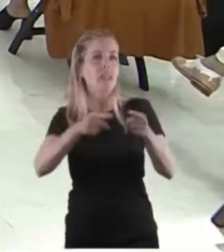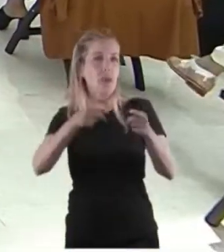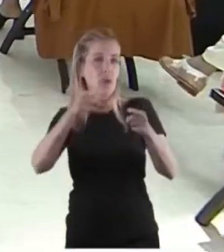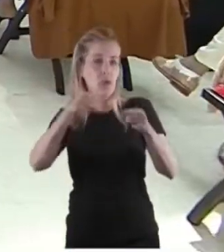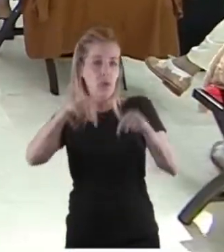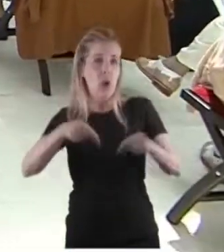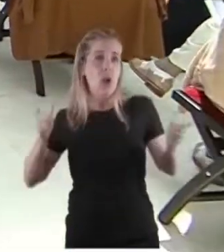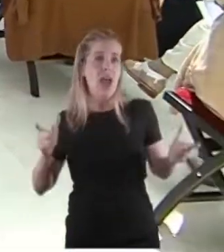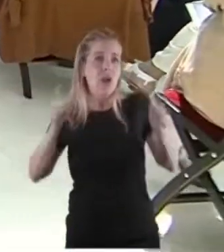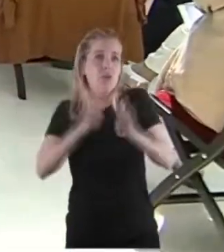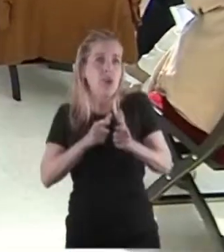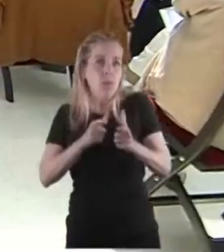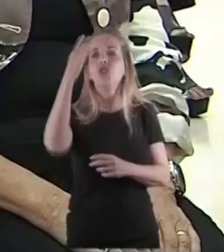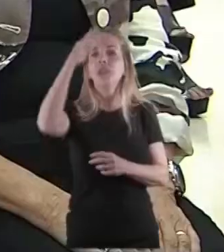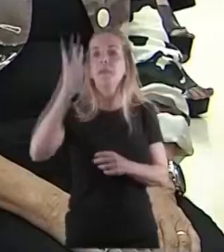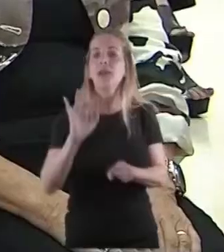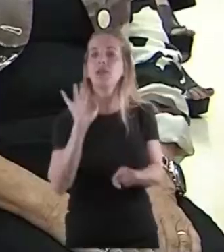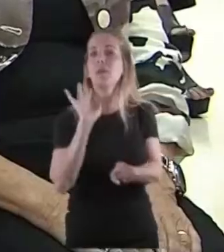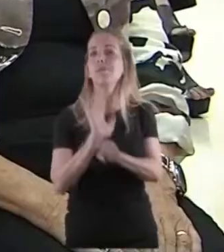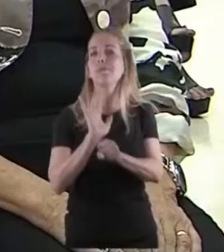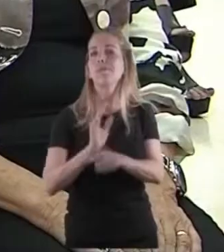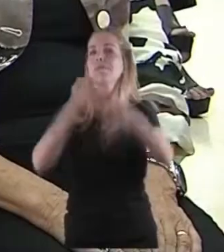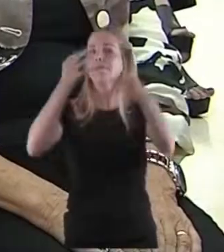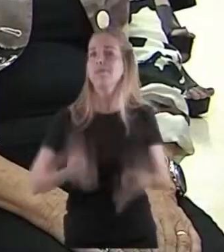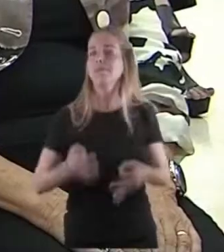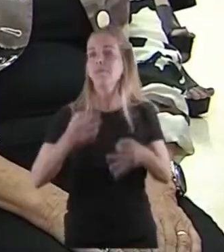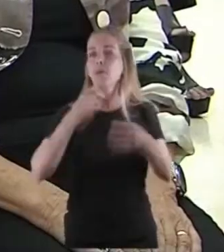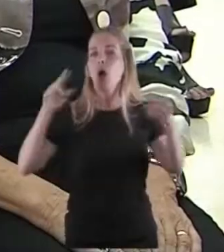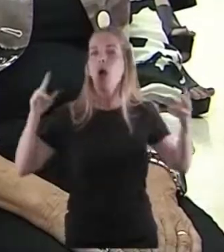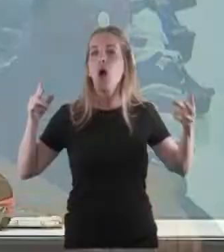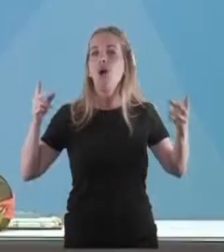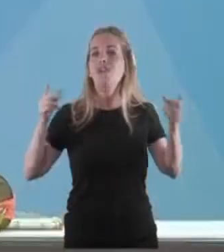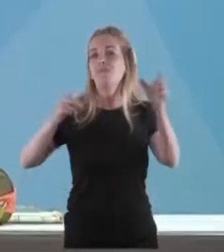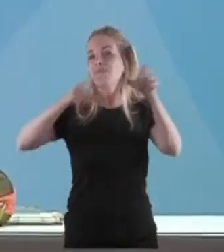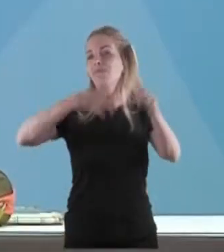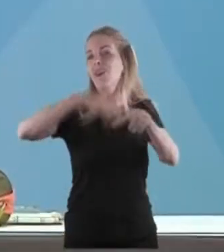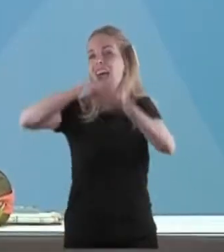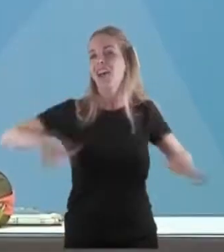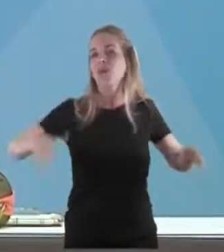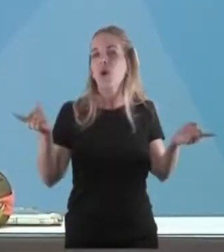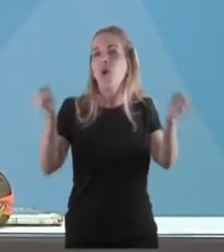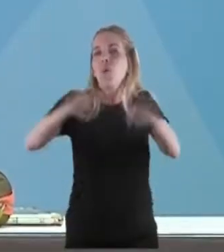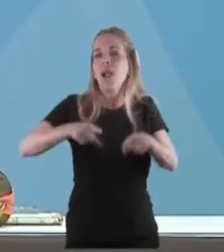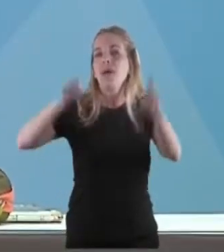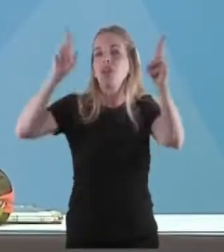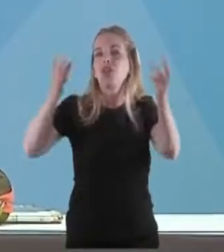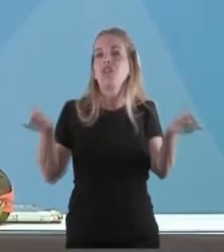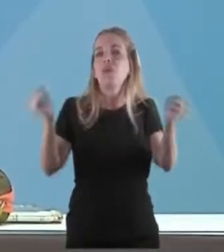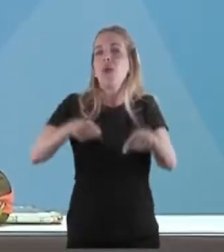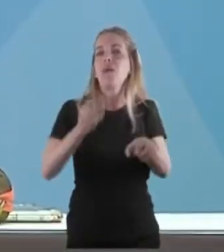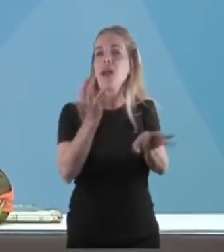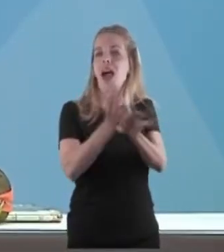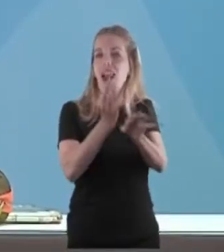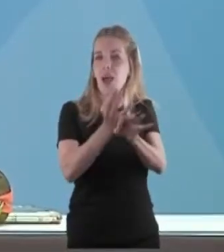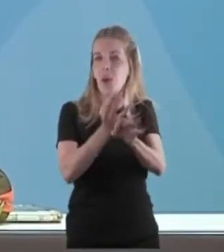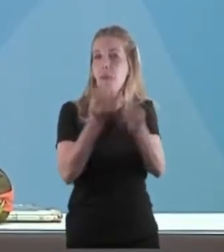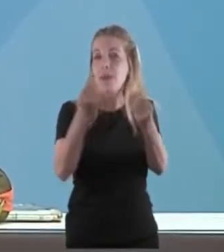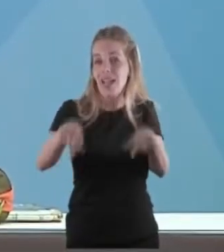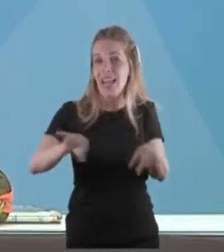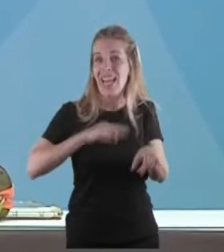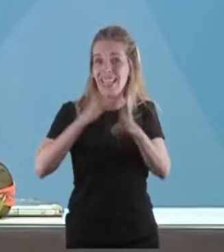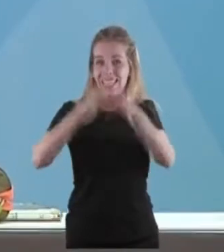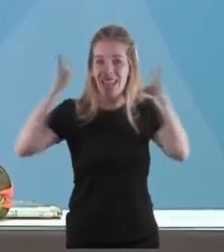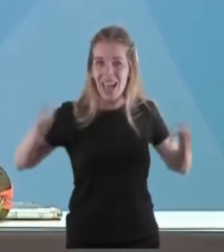fecha que refleja un encuentro de todos, de todas, para que este año tengamos en la escuela